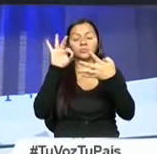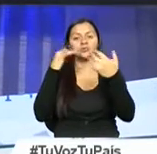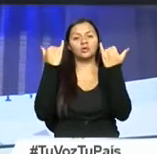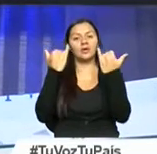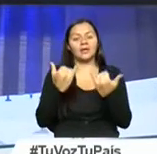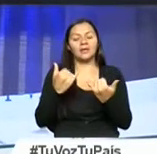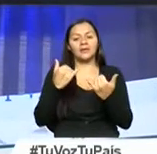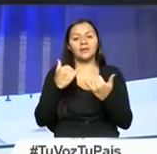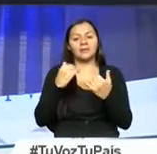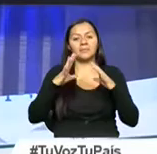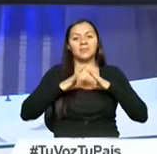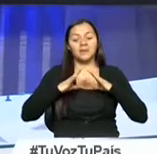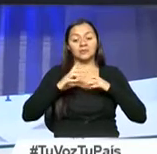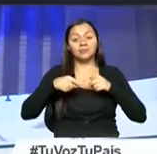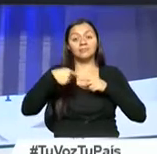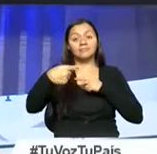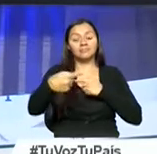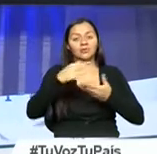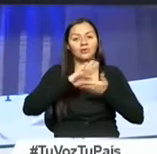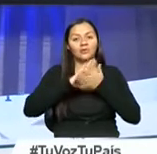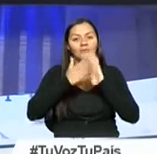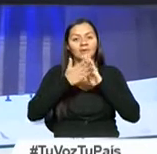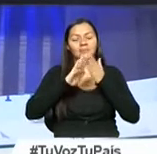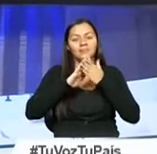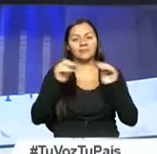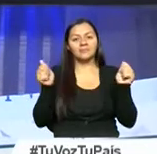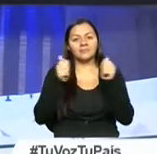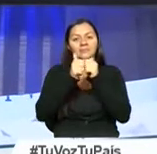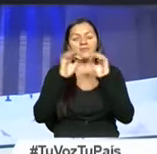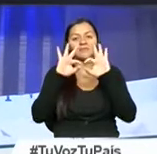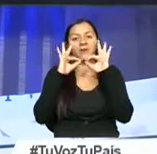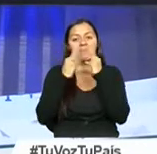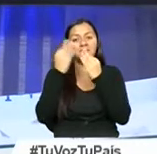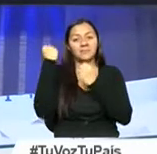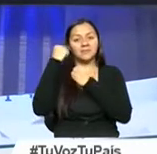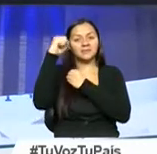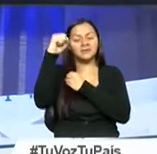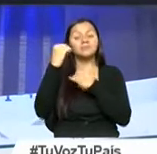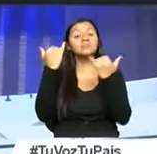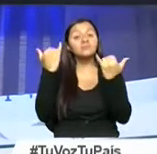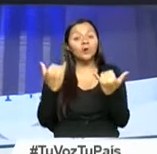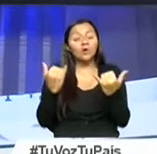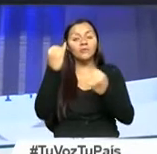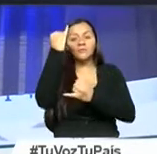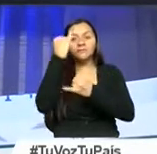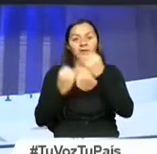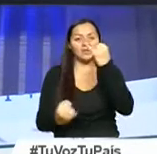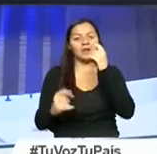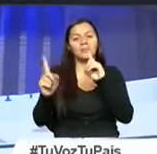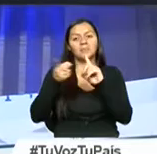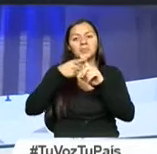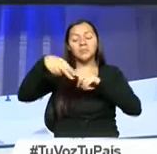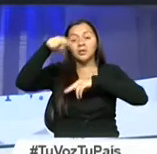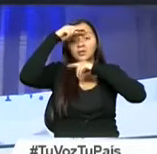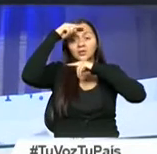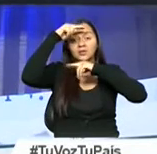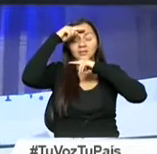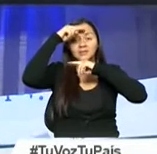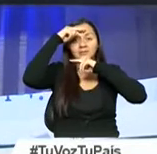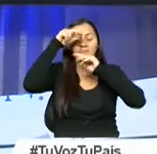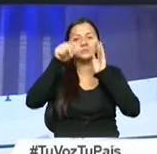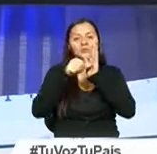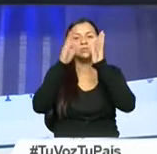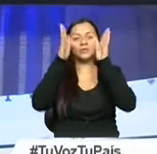en este feriado para visitar junto a nuestros seres queridos. Y así llegamos al final de la primera emisión de su noticiero Ciudadano.